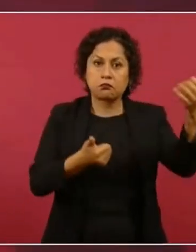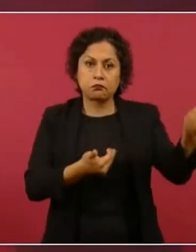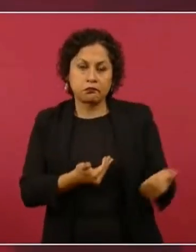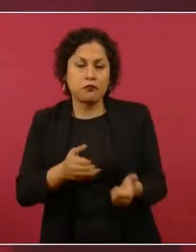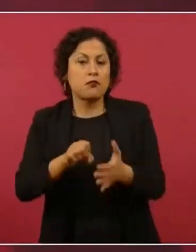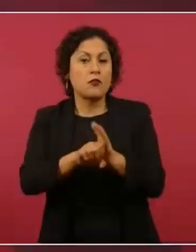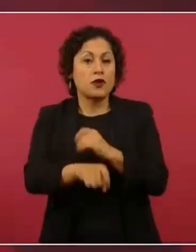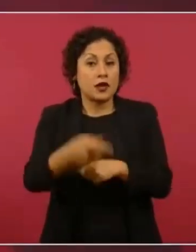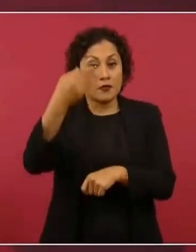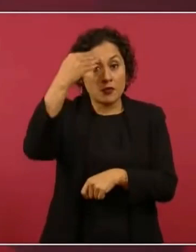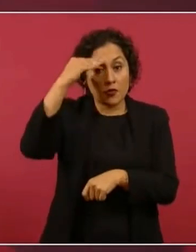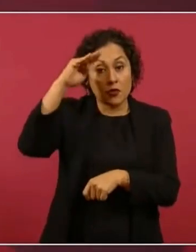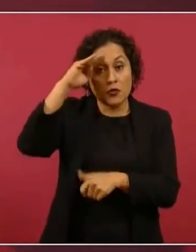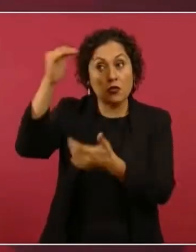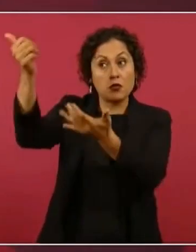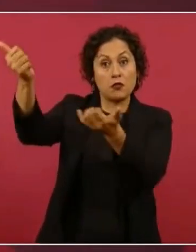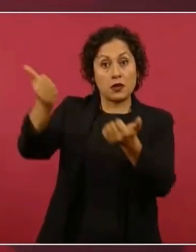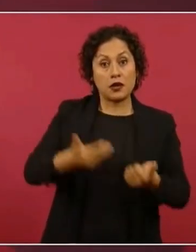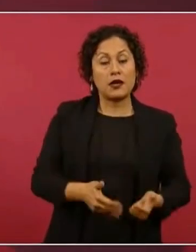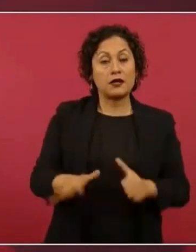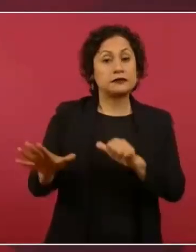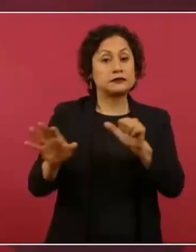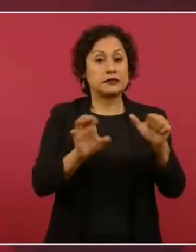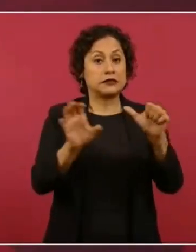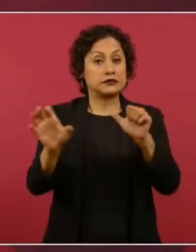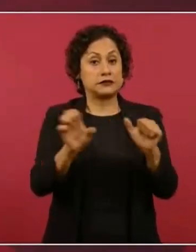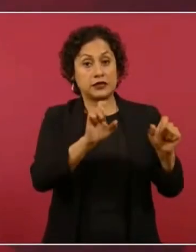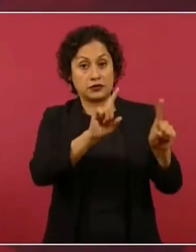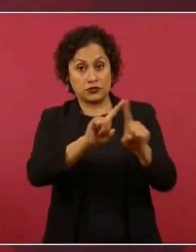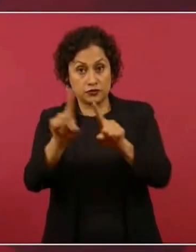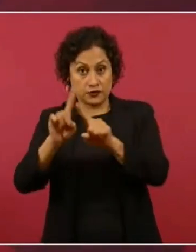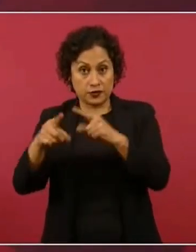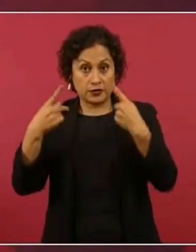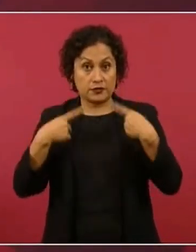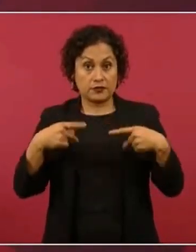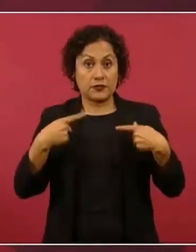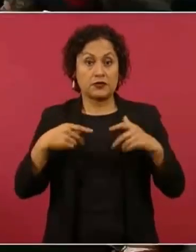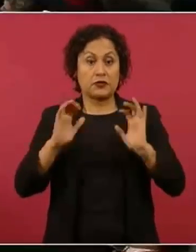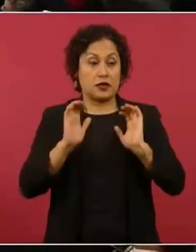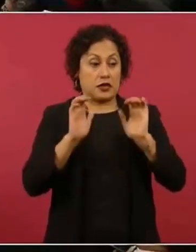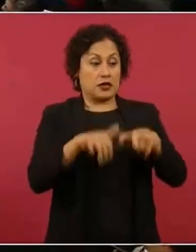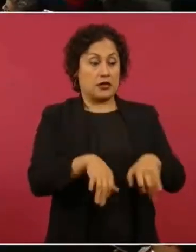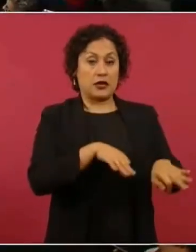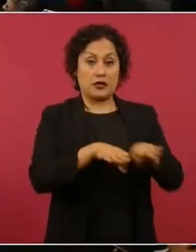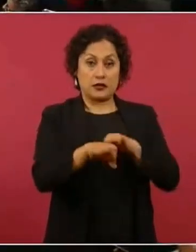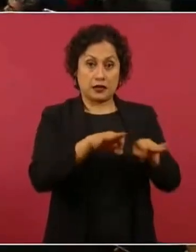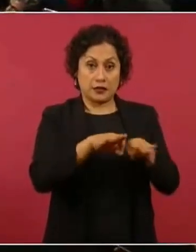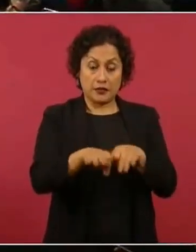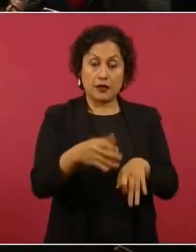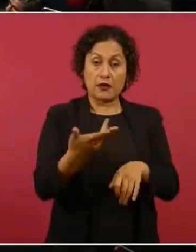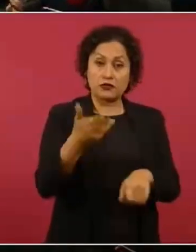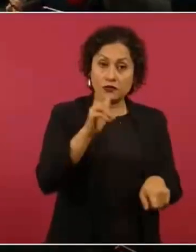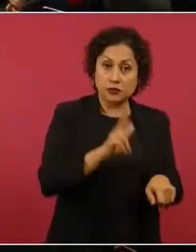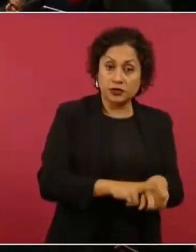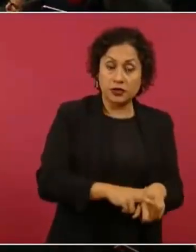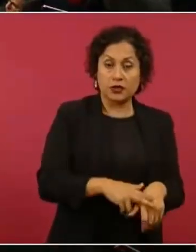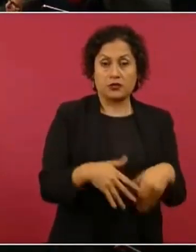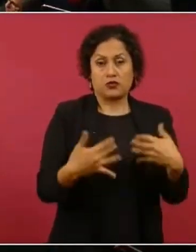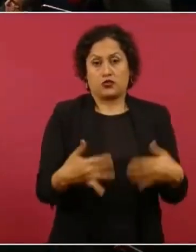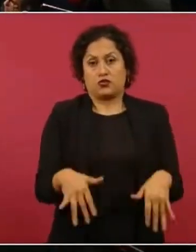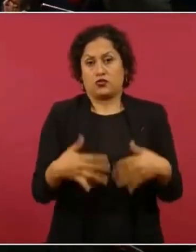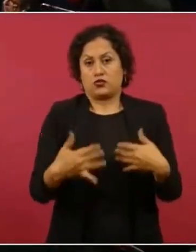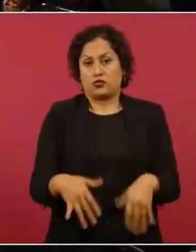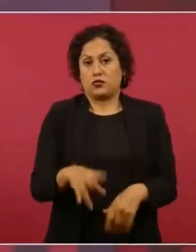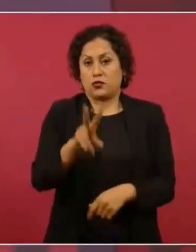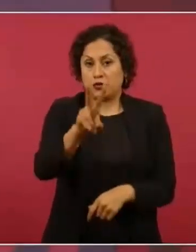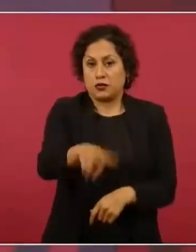hay alrededor de 600 especialistas trabajando en centros de salud, en hospitales. Lo cual no voy a